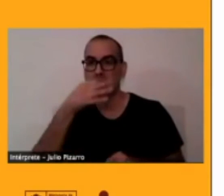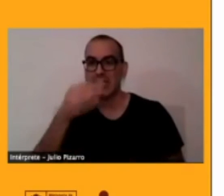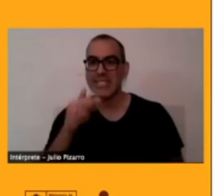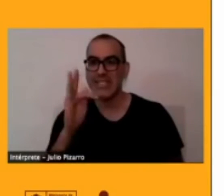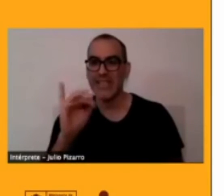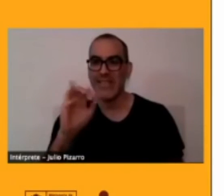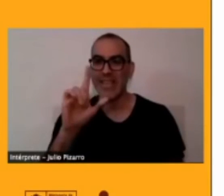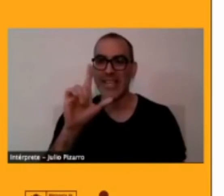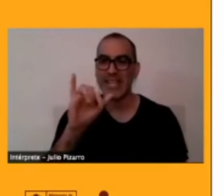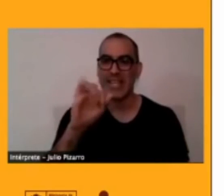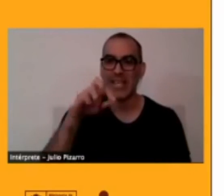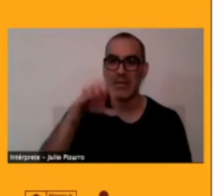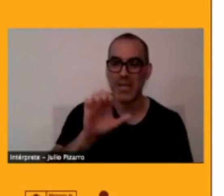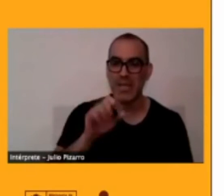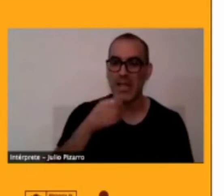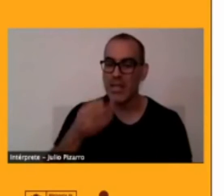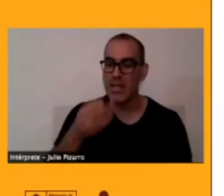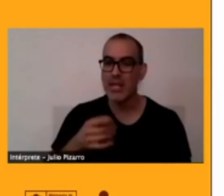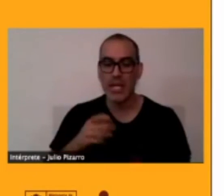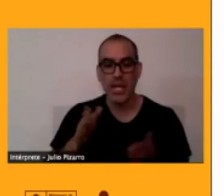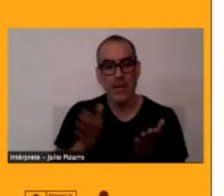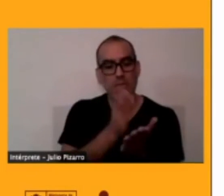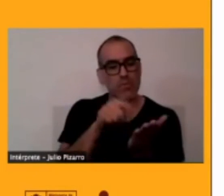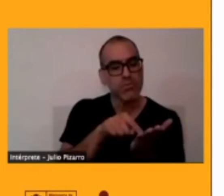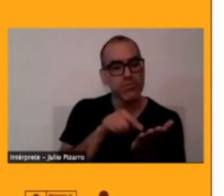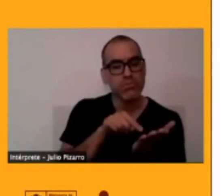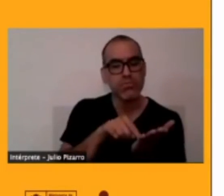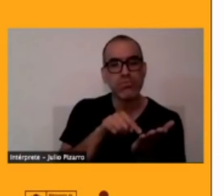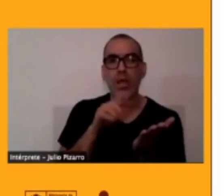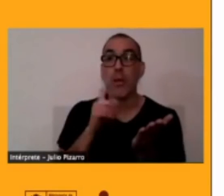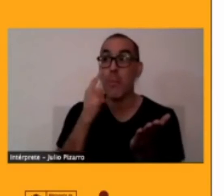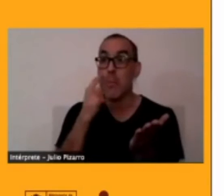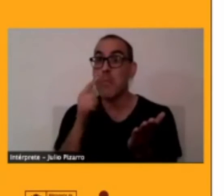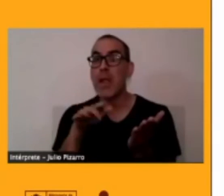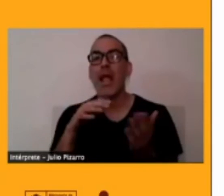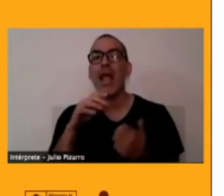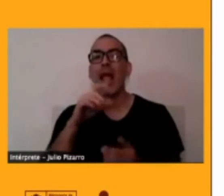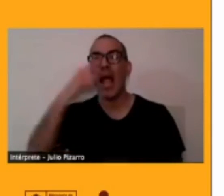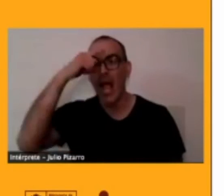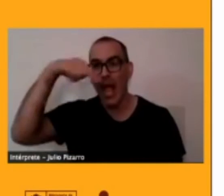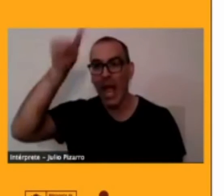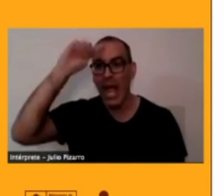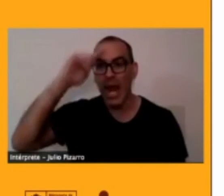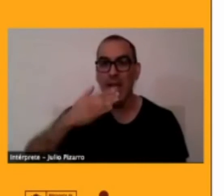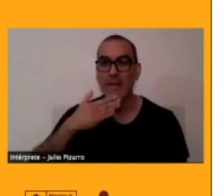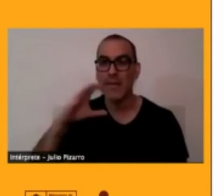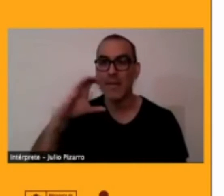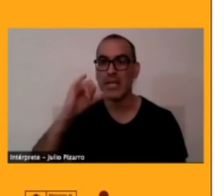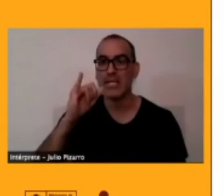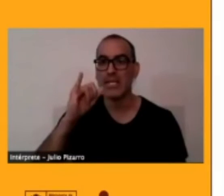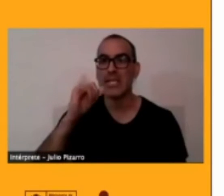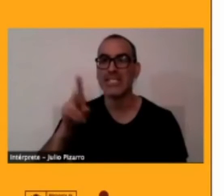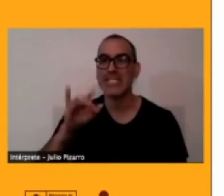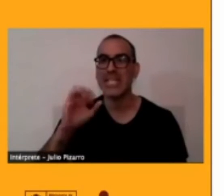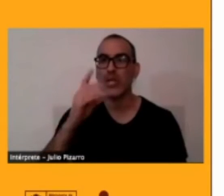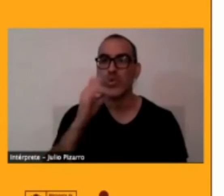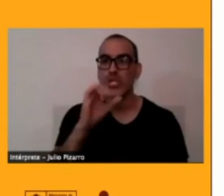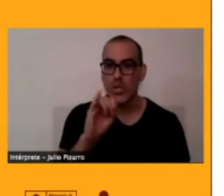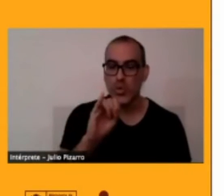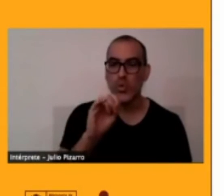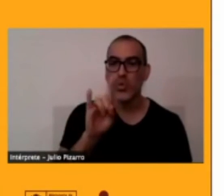habla la lengua Kunza en Calama y en Chiu-Ciu. En el 1869, Chudi